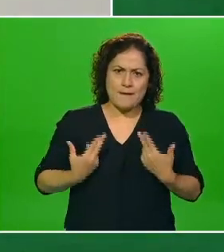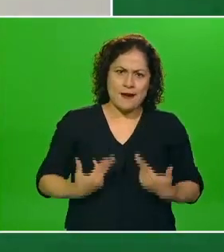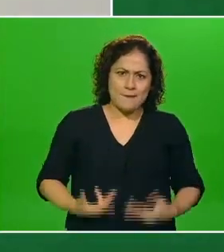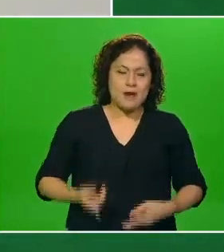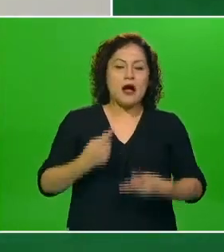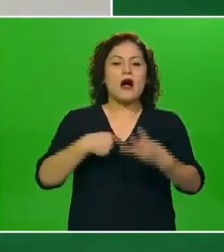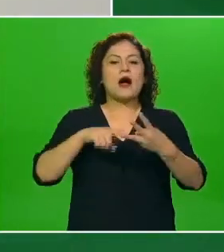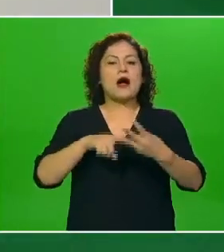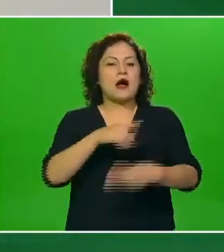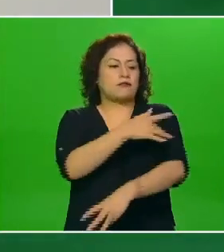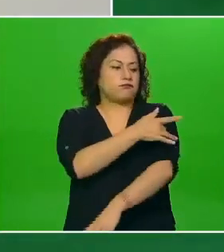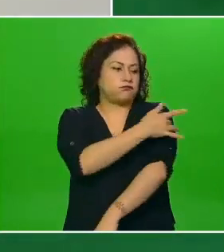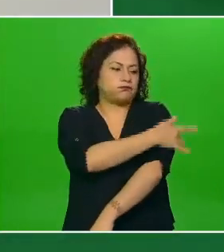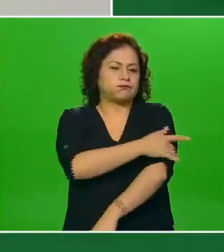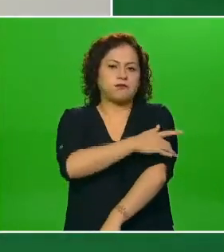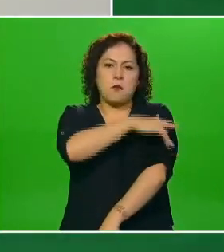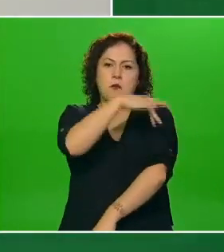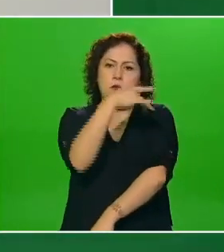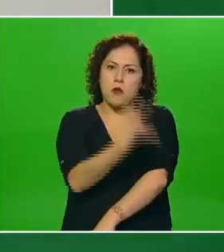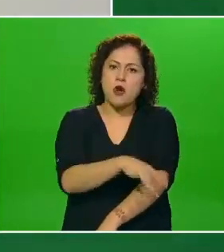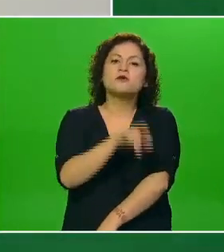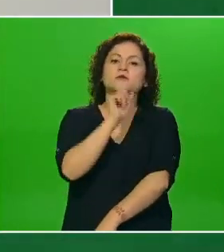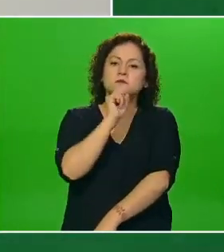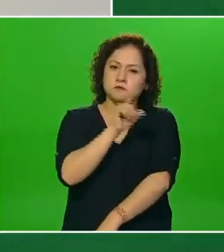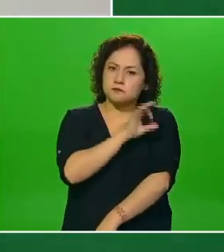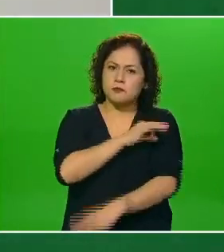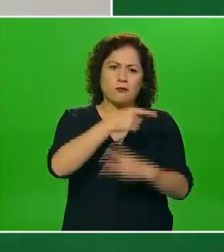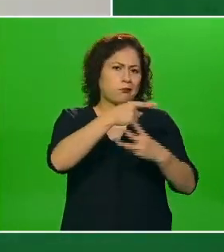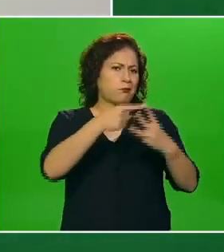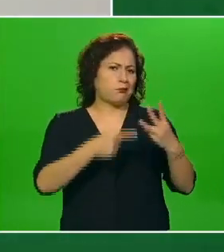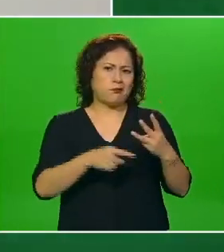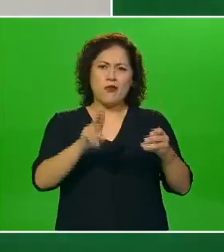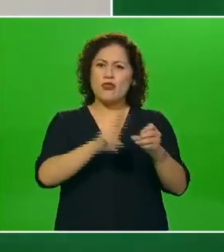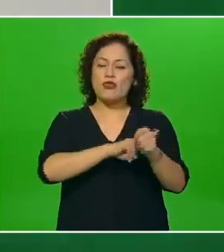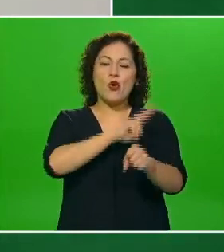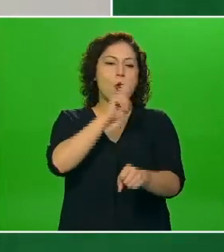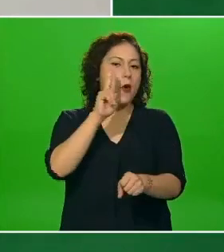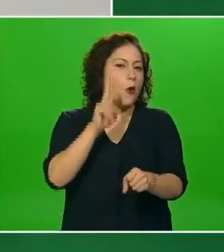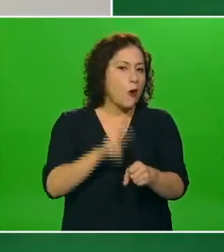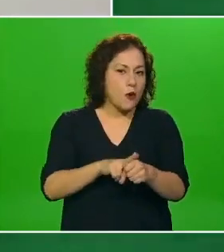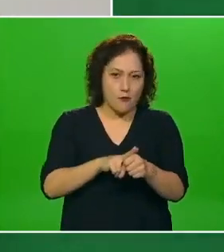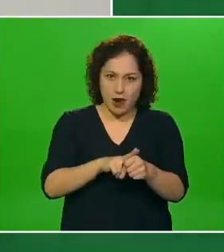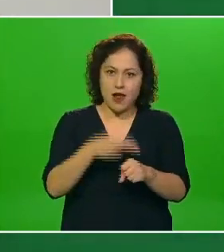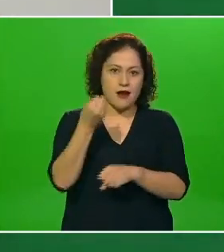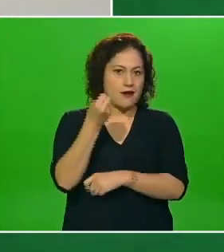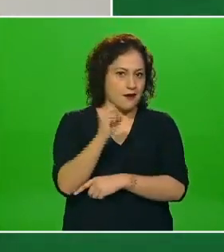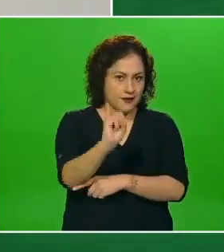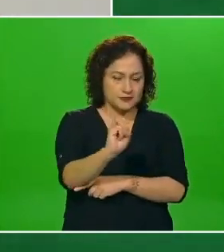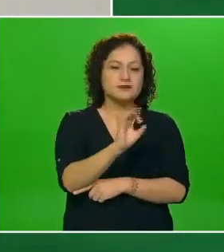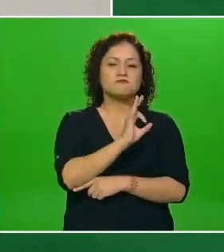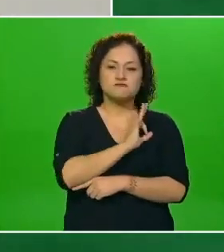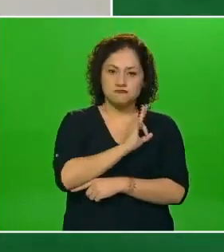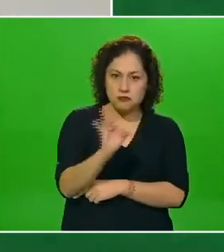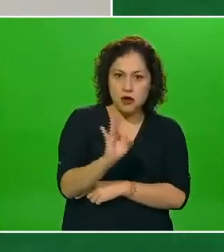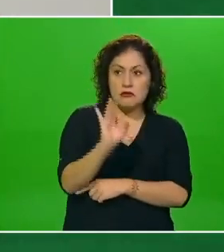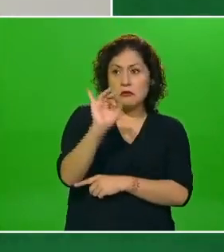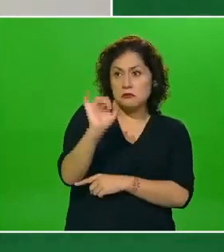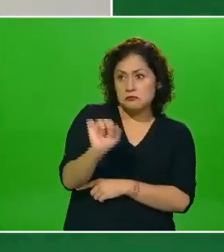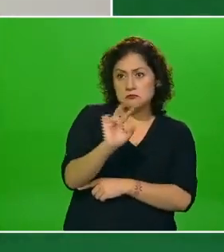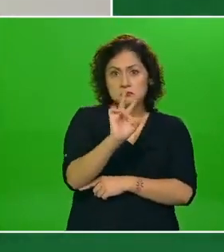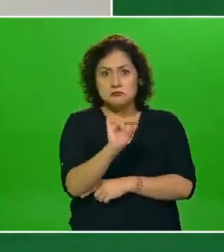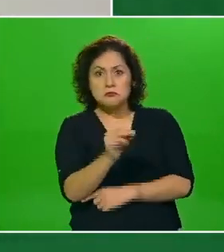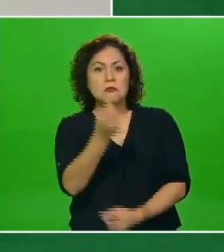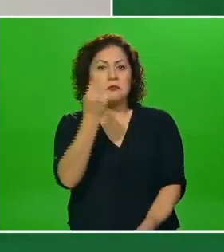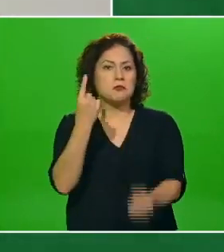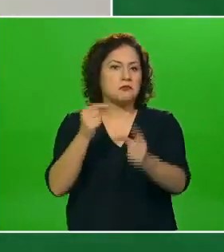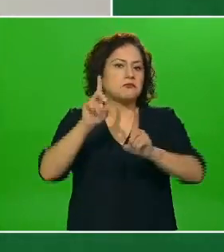vacuna y estas entonces son manifestaciones esperadas son manifestaciones normales que suceden cuando la vacuna se aplica y esto es lo